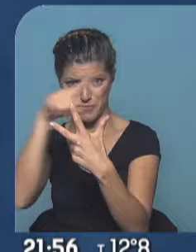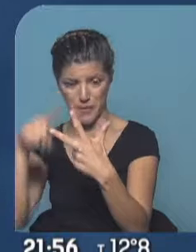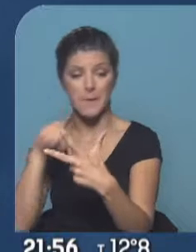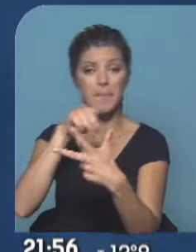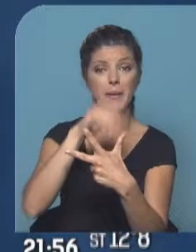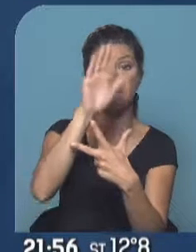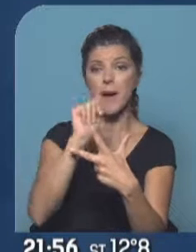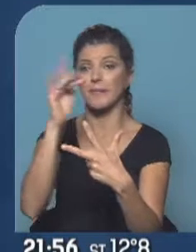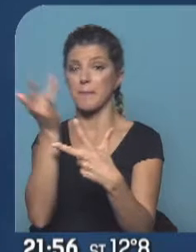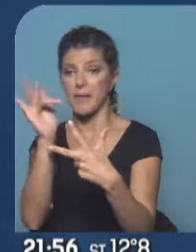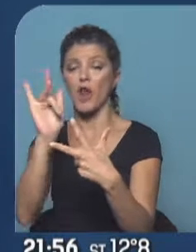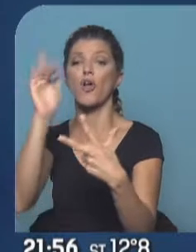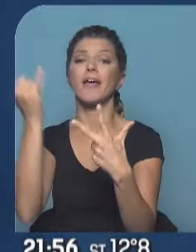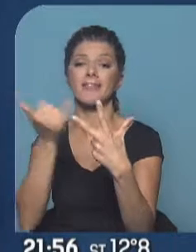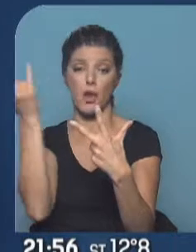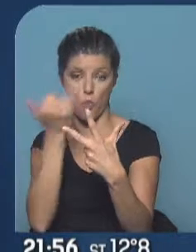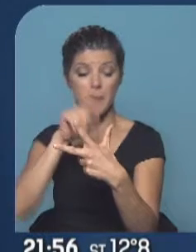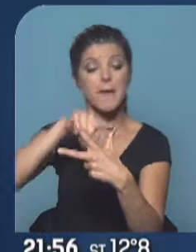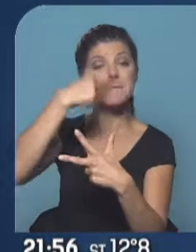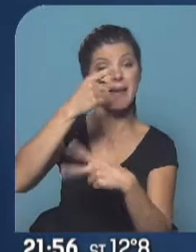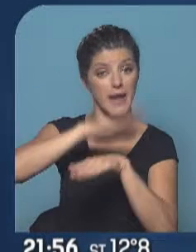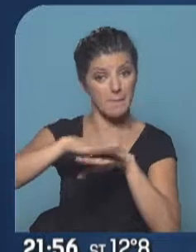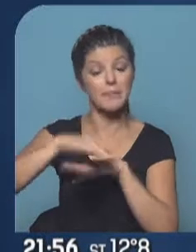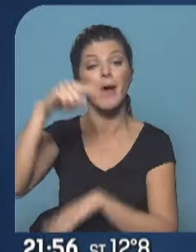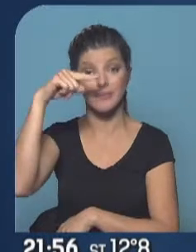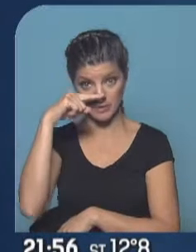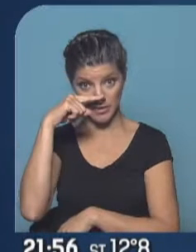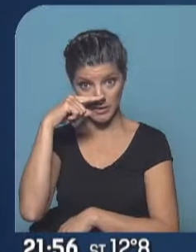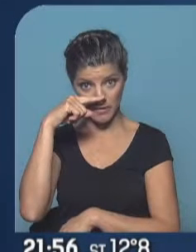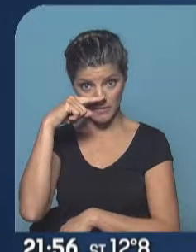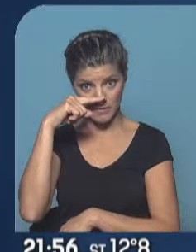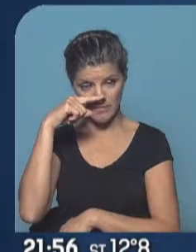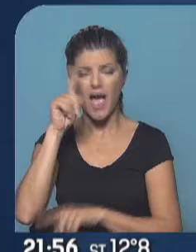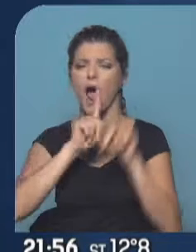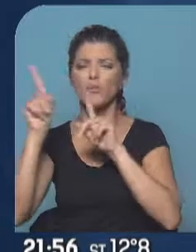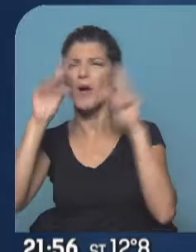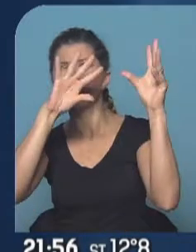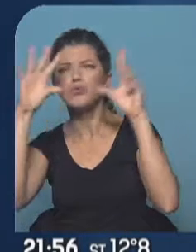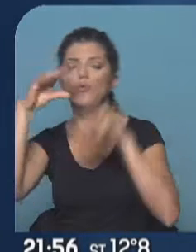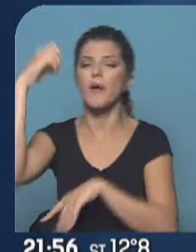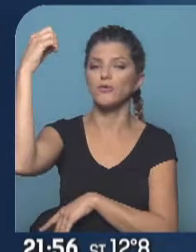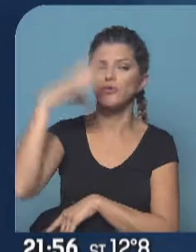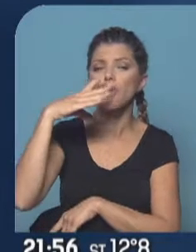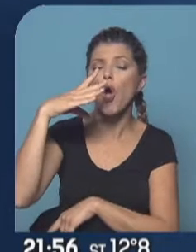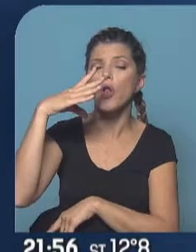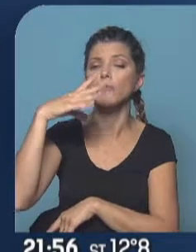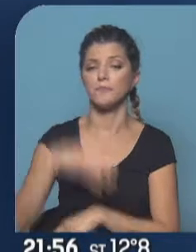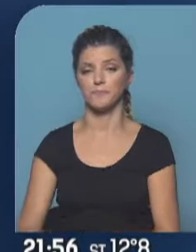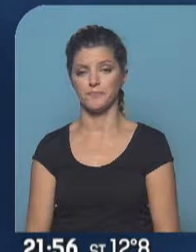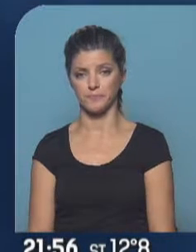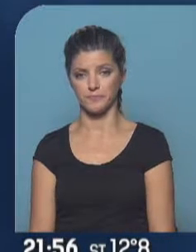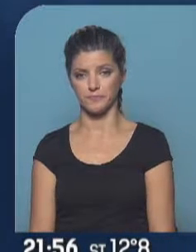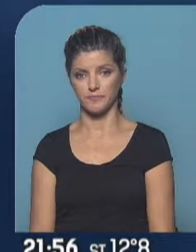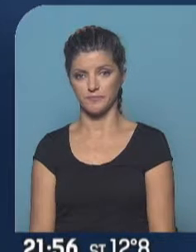Continúa el fresco también, 7 grados va a ser la mínima de mañana martes, habrá sol, también algunas nubes, cielo algo nublado en esta